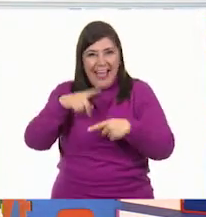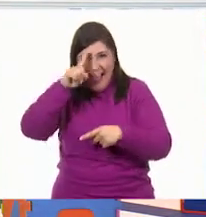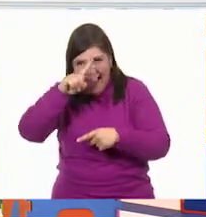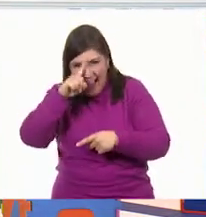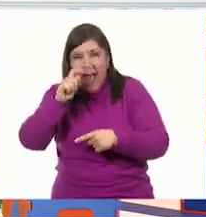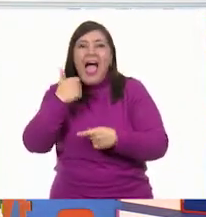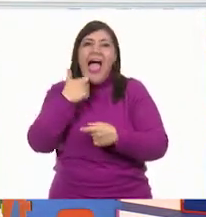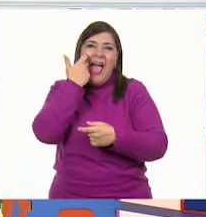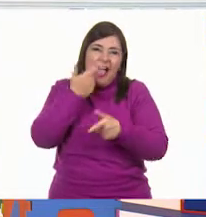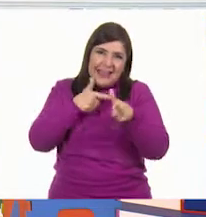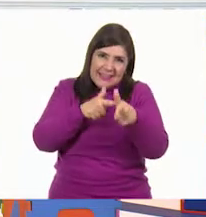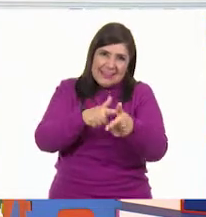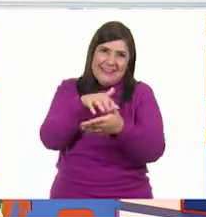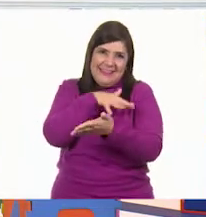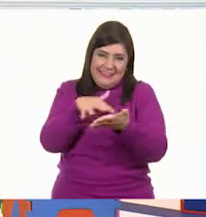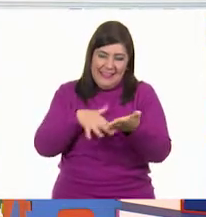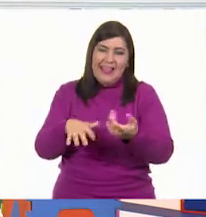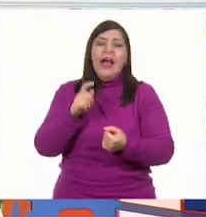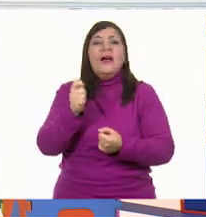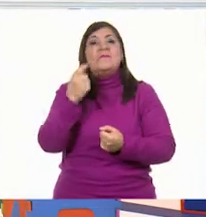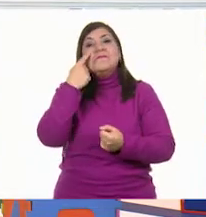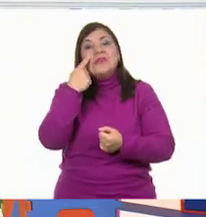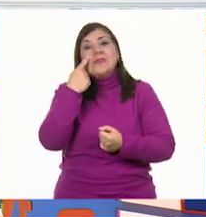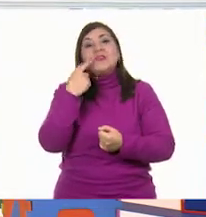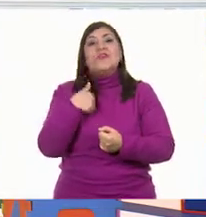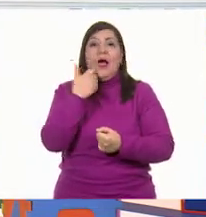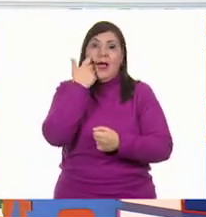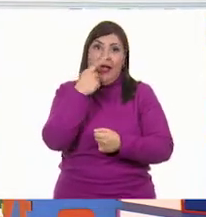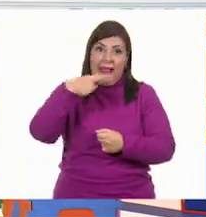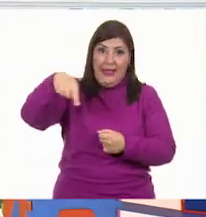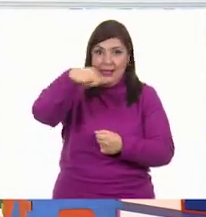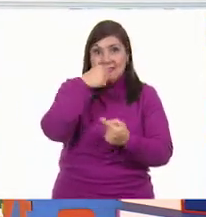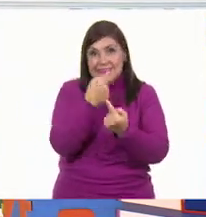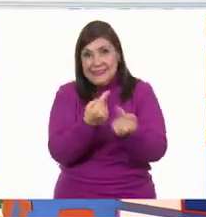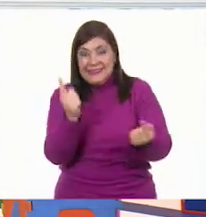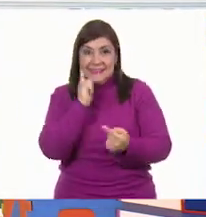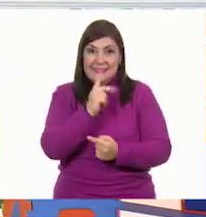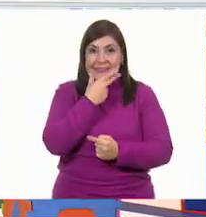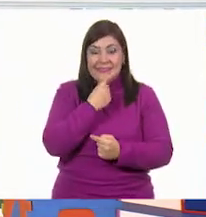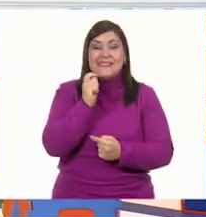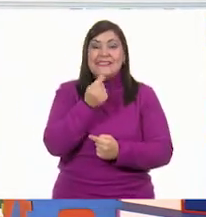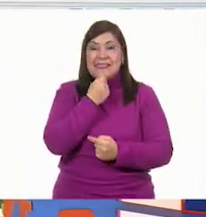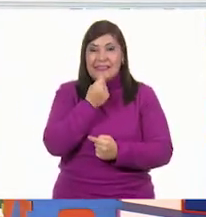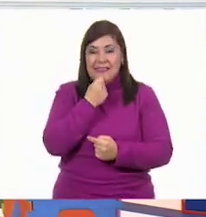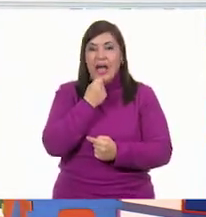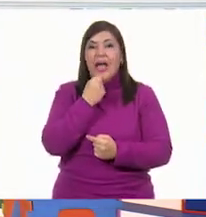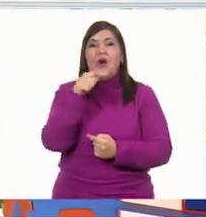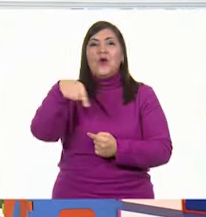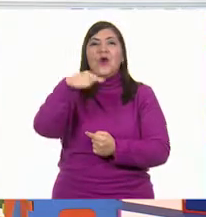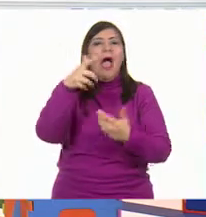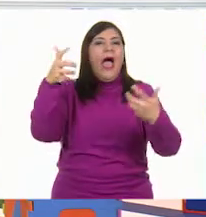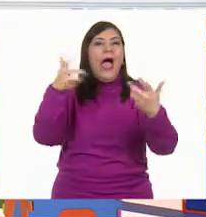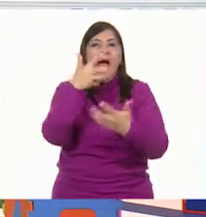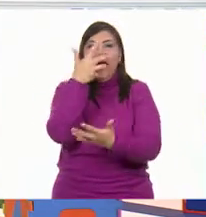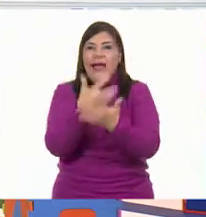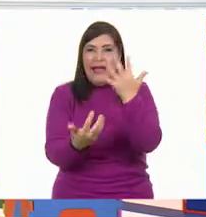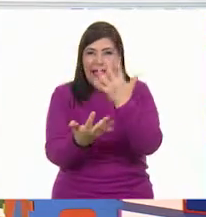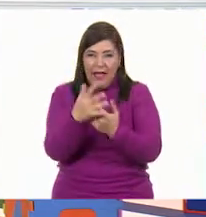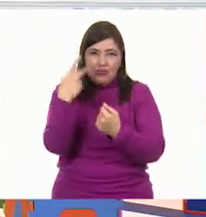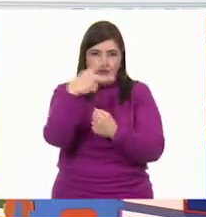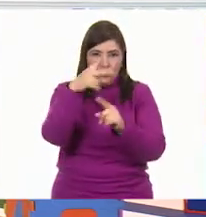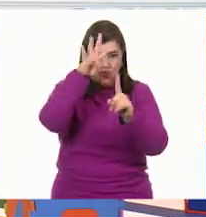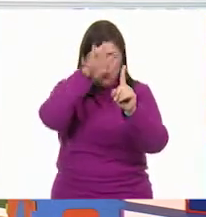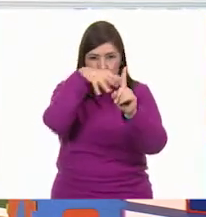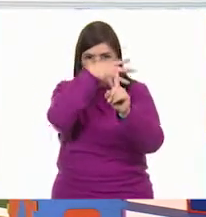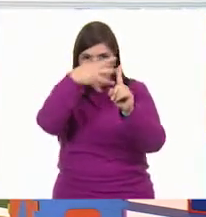bueno, no nos queda otra cosa más que invitar a las niñas y a los niños que hagan su propia tabla,